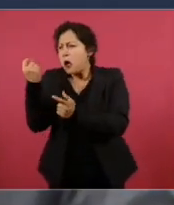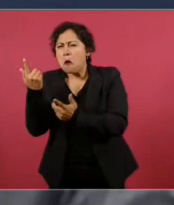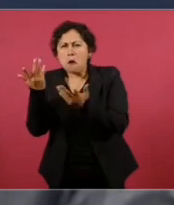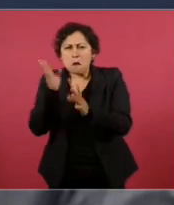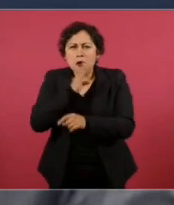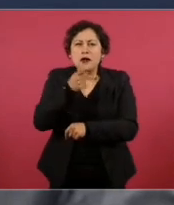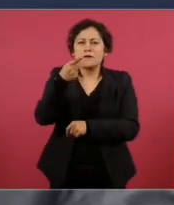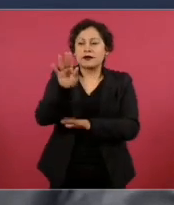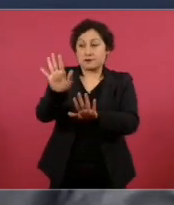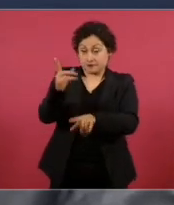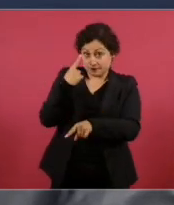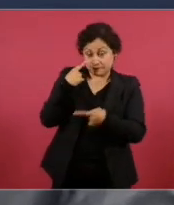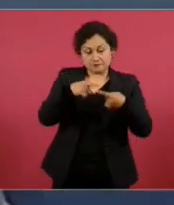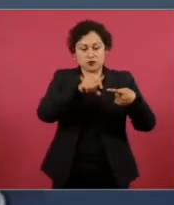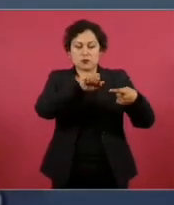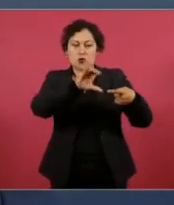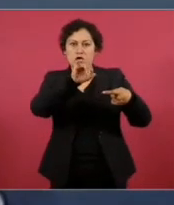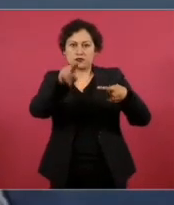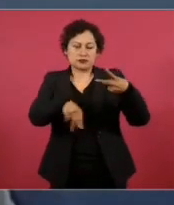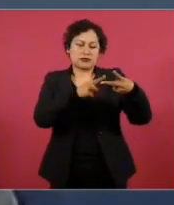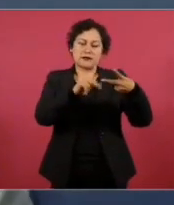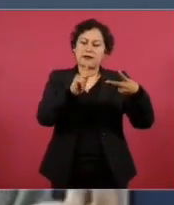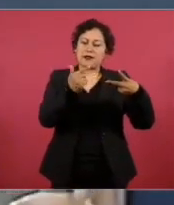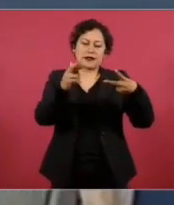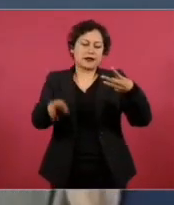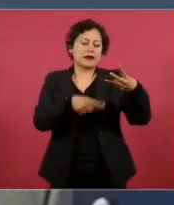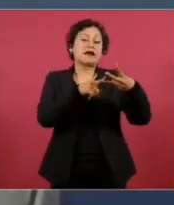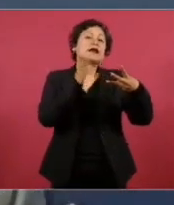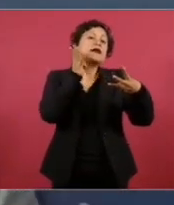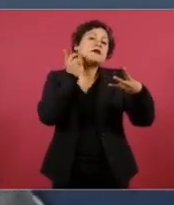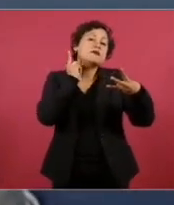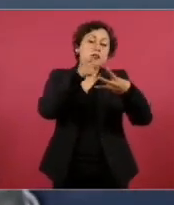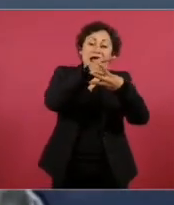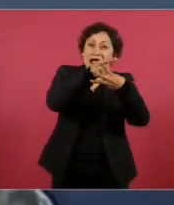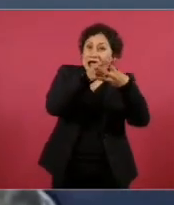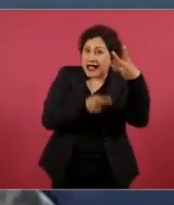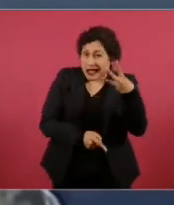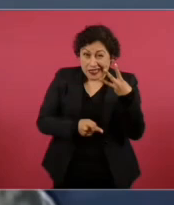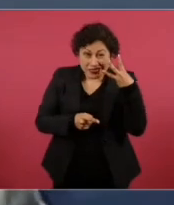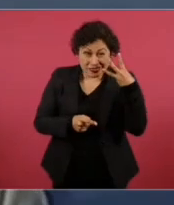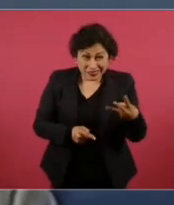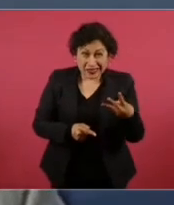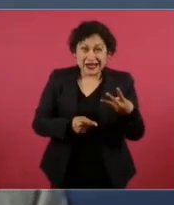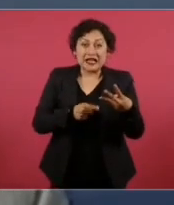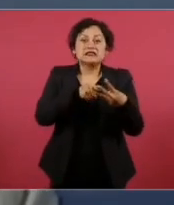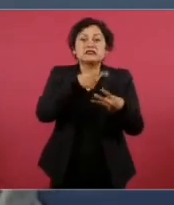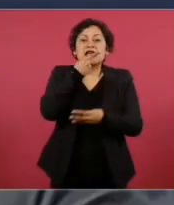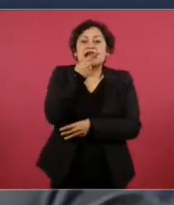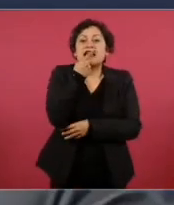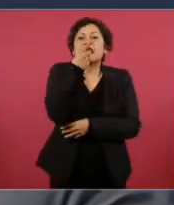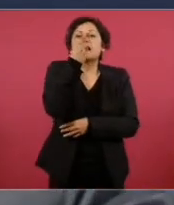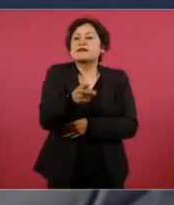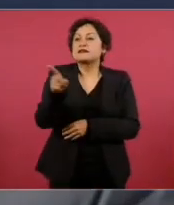la Suprema Corte de Justicia, la PGR y luego la Cámara de Diputados. Los tres poderes, dicen Andrés Manuel López Obrador, pierde su fuero, se va a